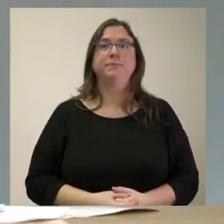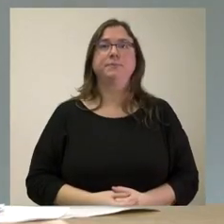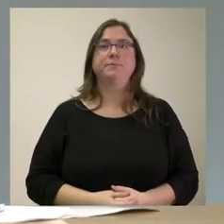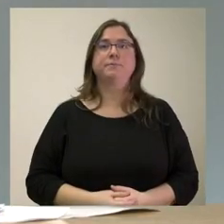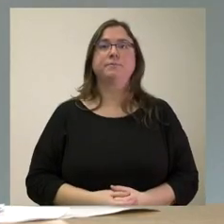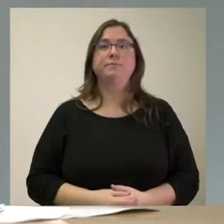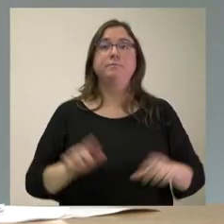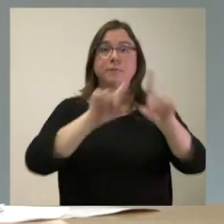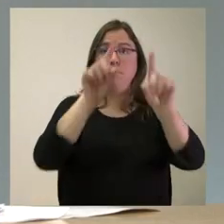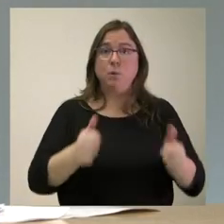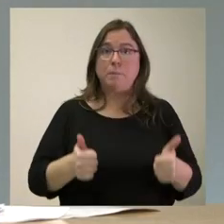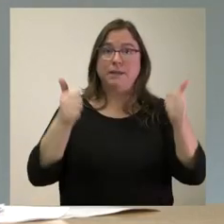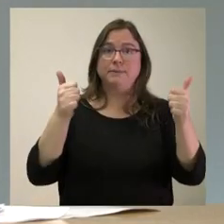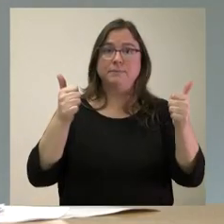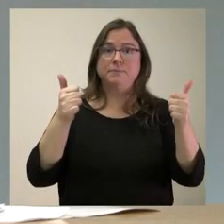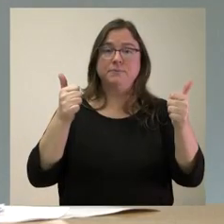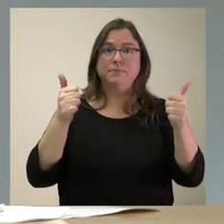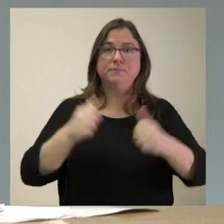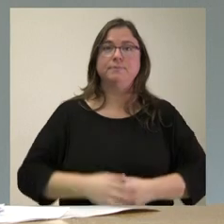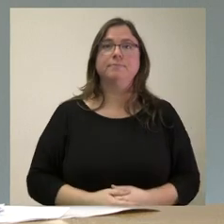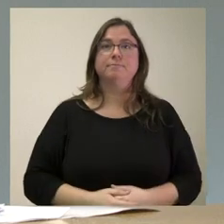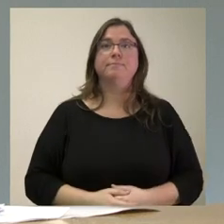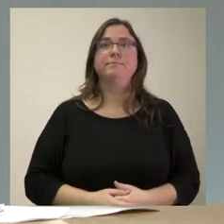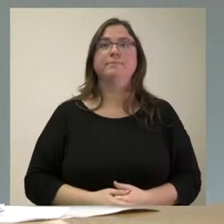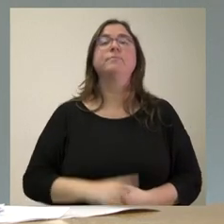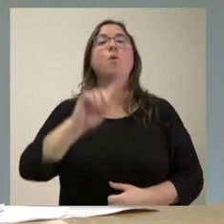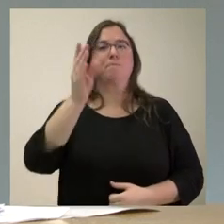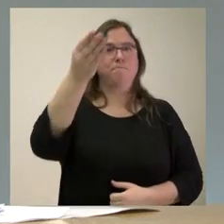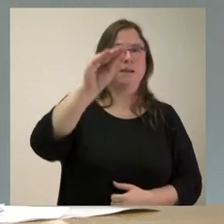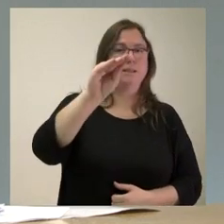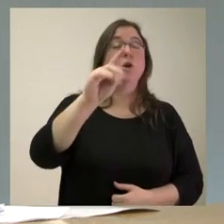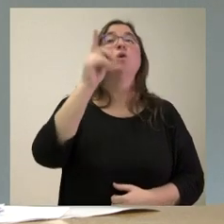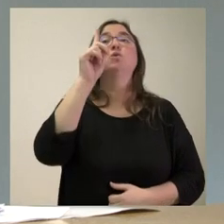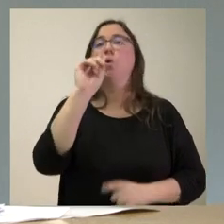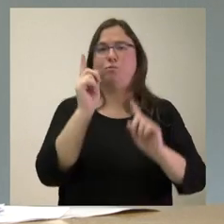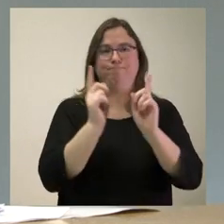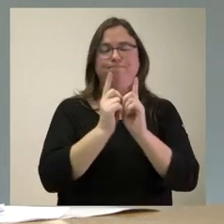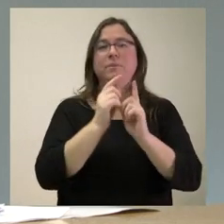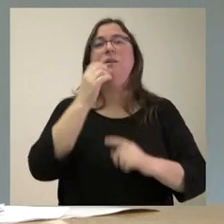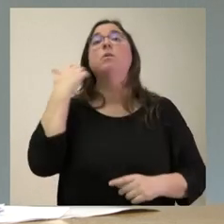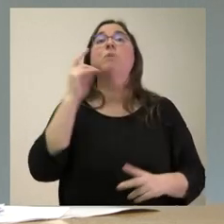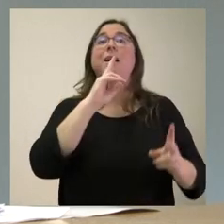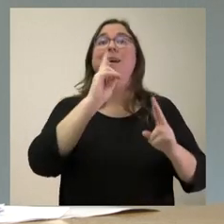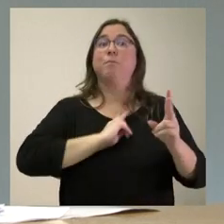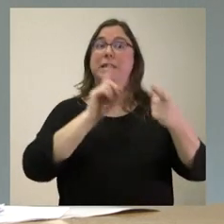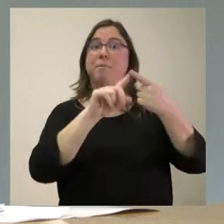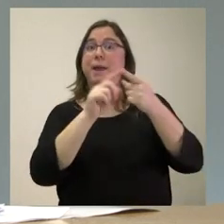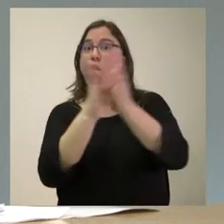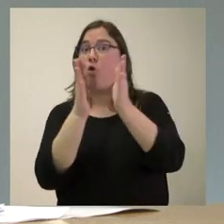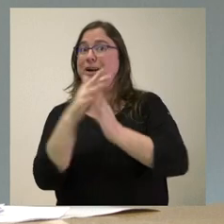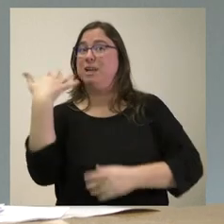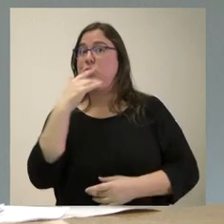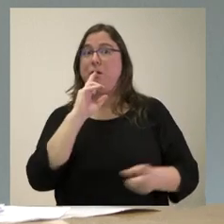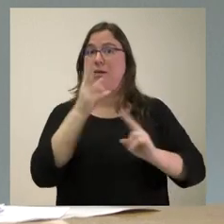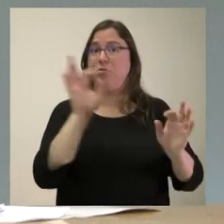¿Alguna pregunta más? Susana, sí. Sí, solo por cerrar. Como no ha contestado la primera pregunta del compañero de